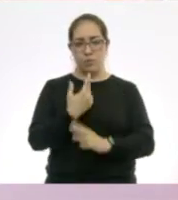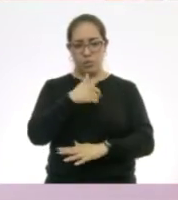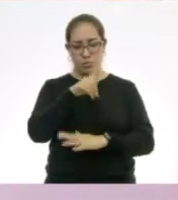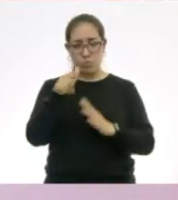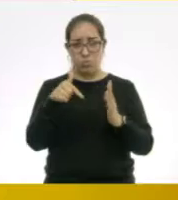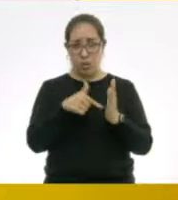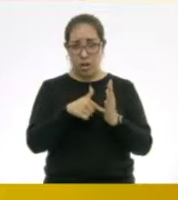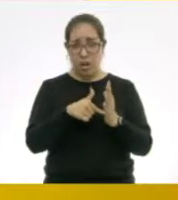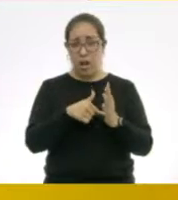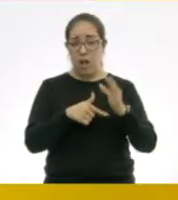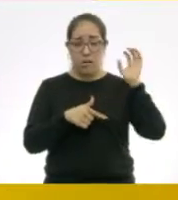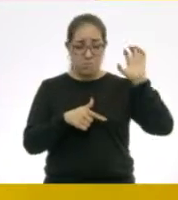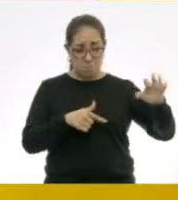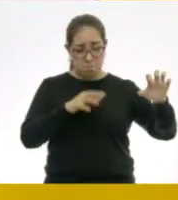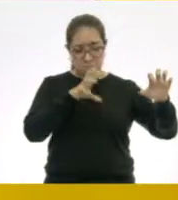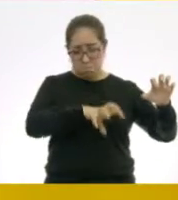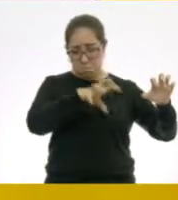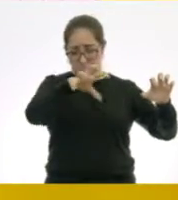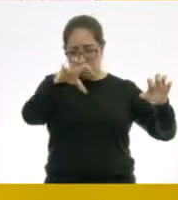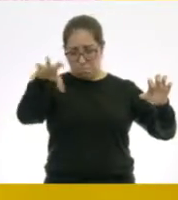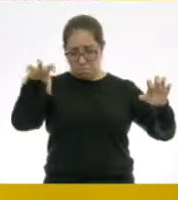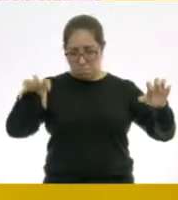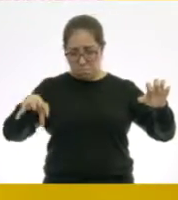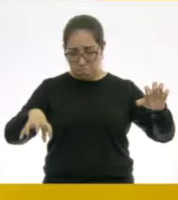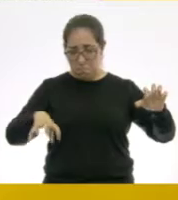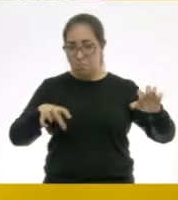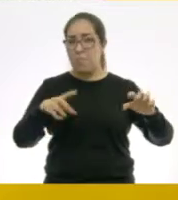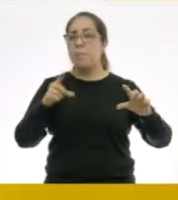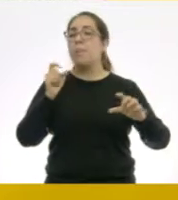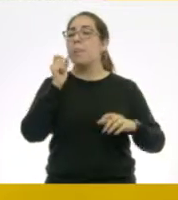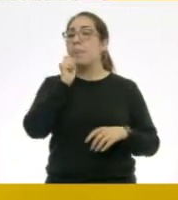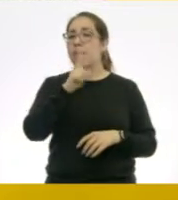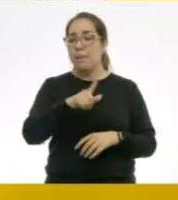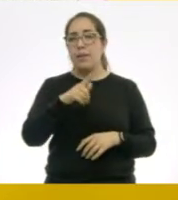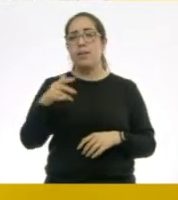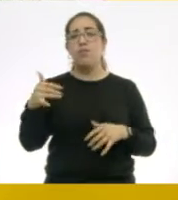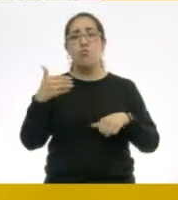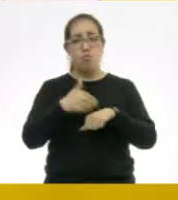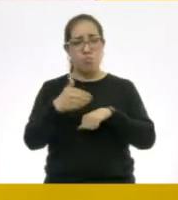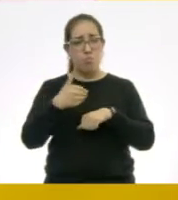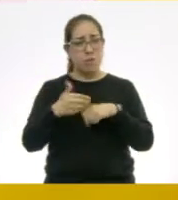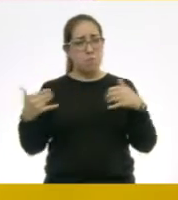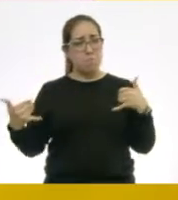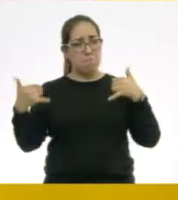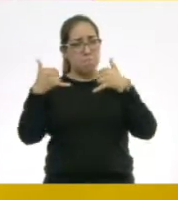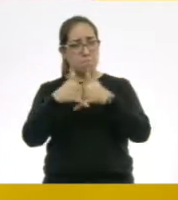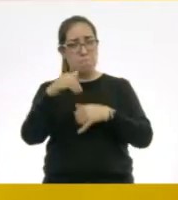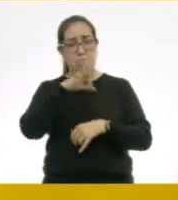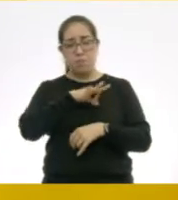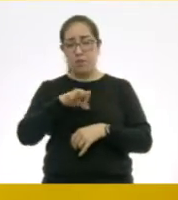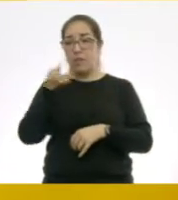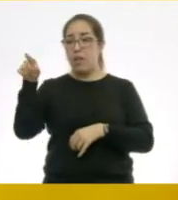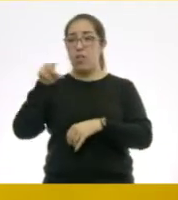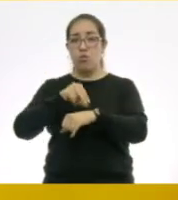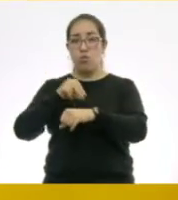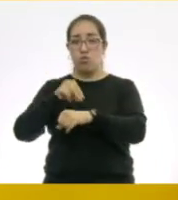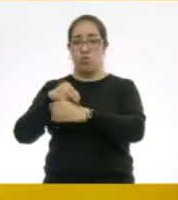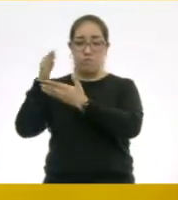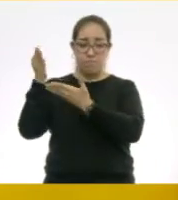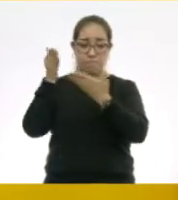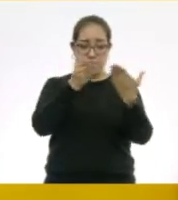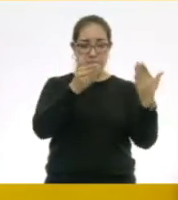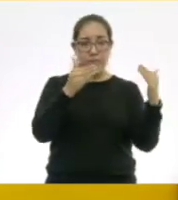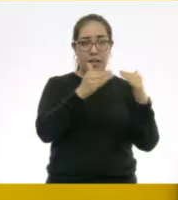puntos de la ciudad o teléfonos en donde especialistas van al domicilio de la persona que presenta sintomatología.